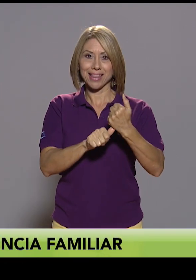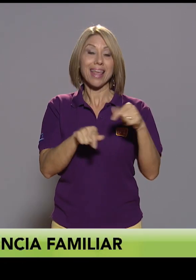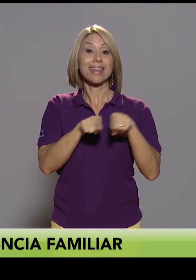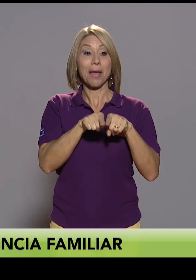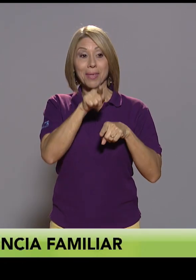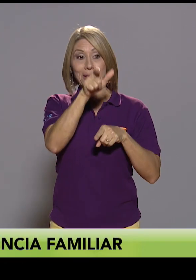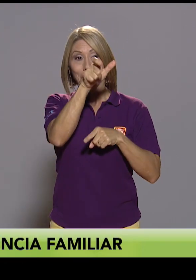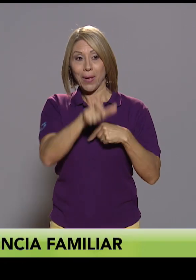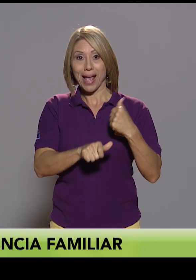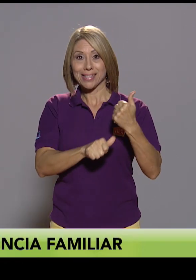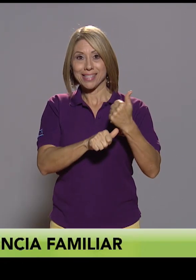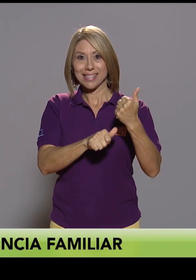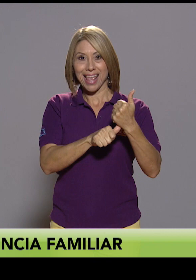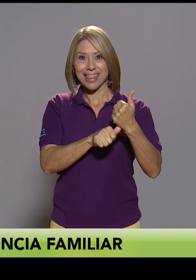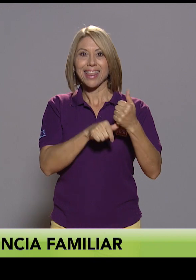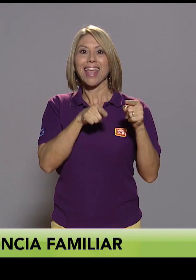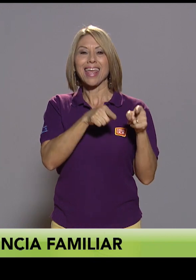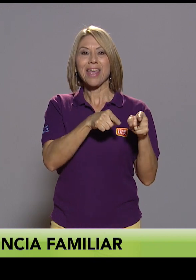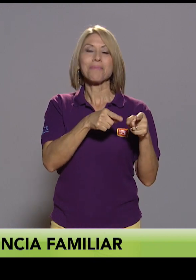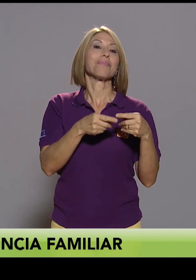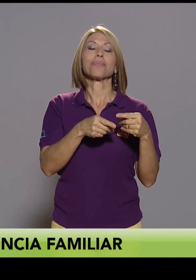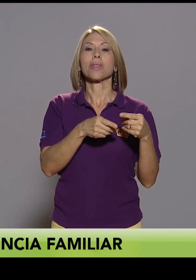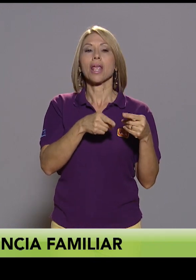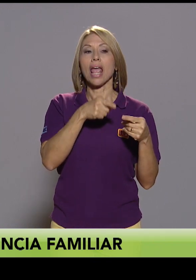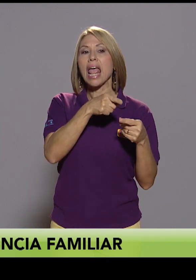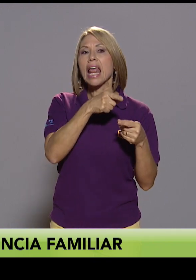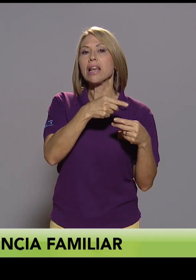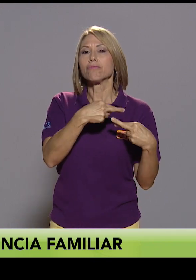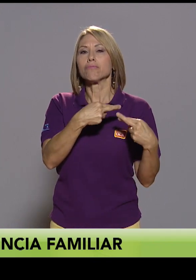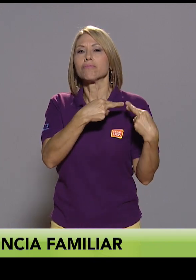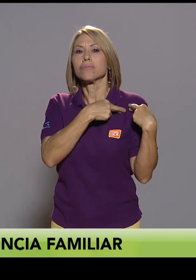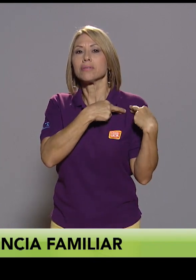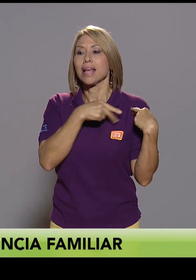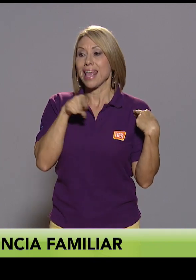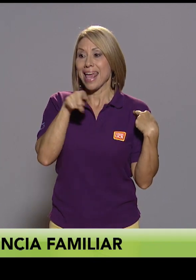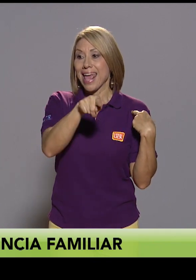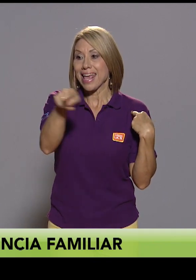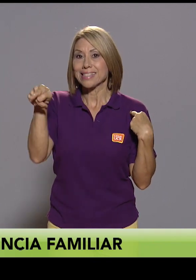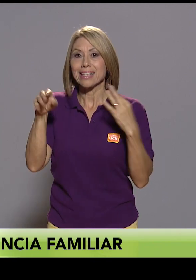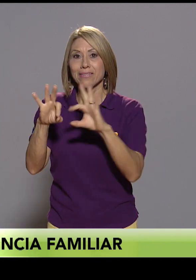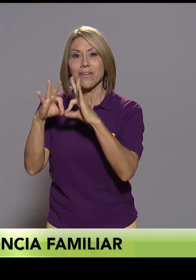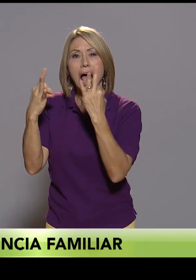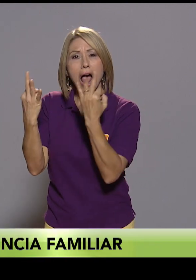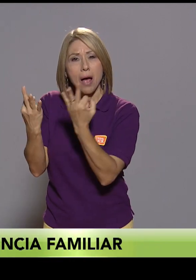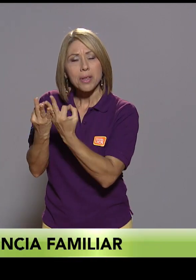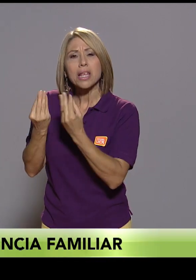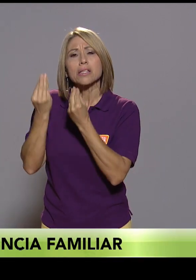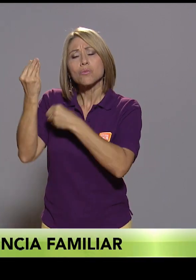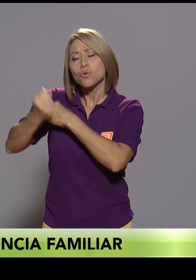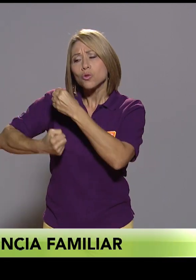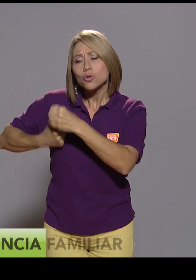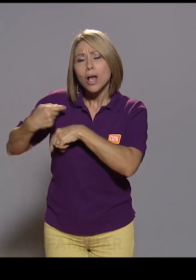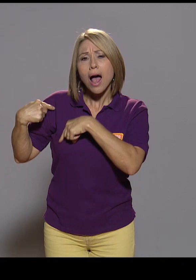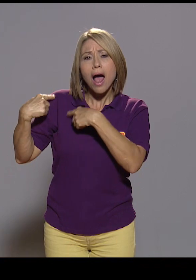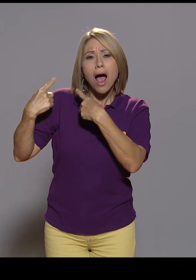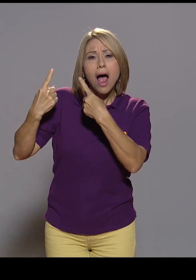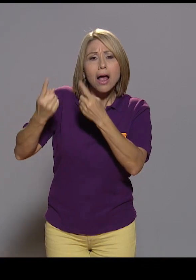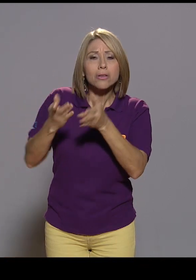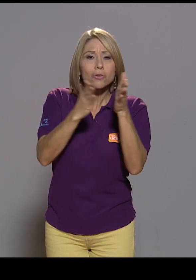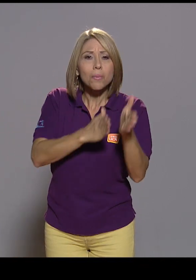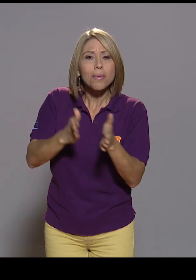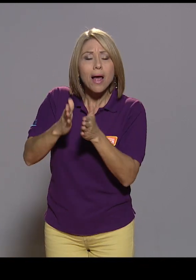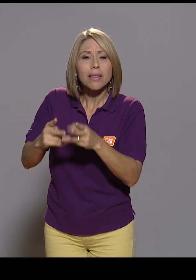hace que esas familias que durante años han tenido que establecer su plan de vida y su jornada diaria,